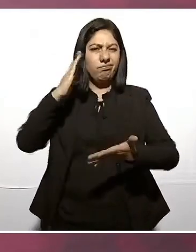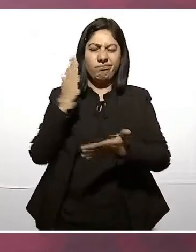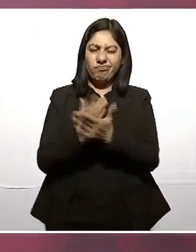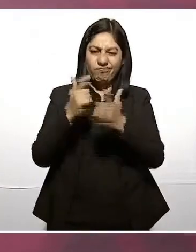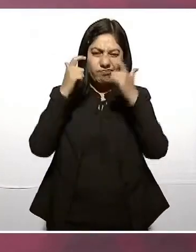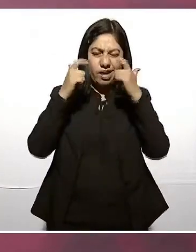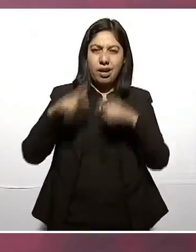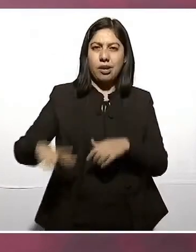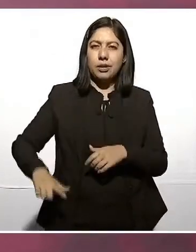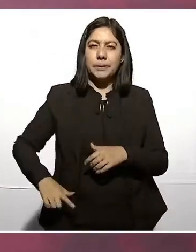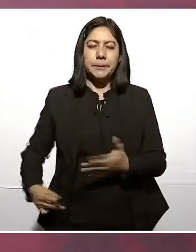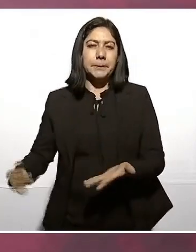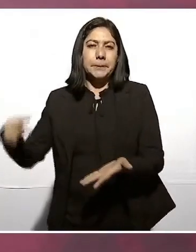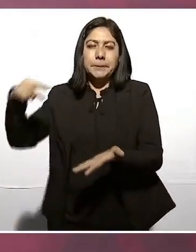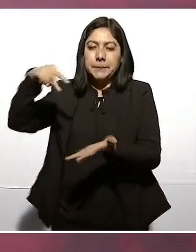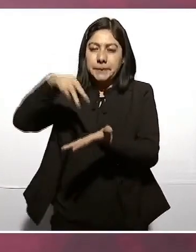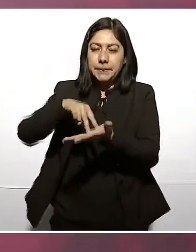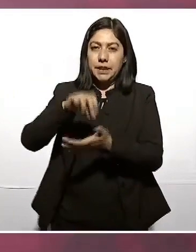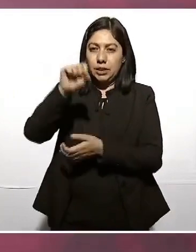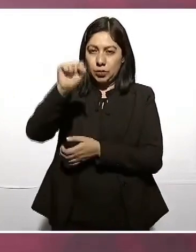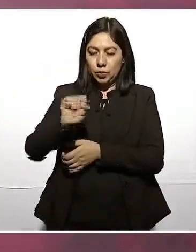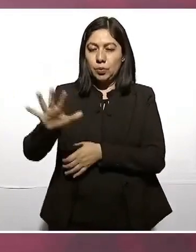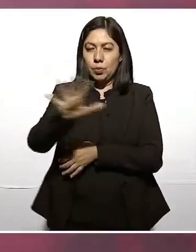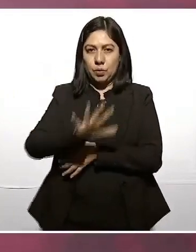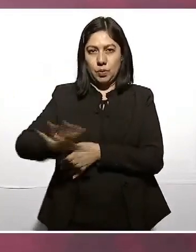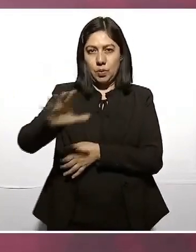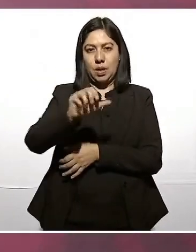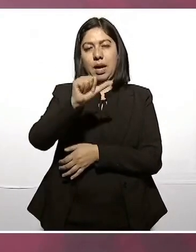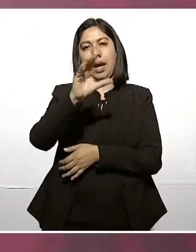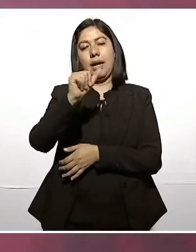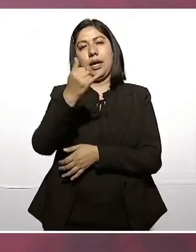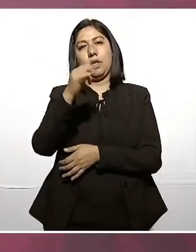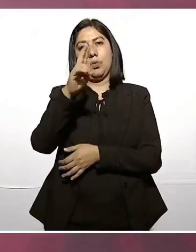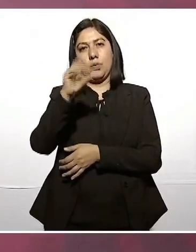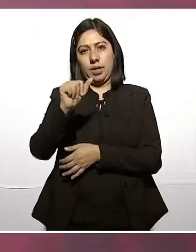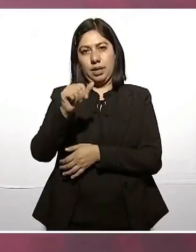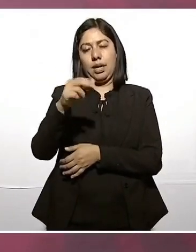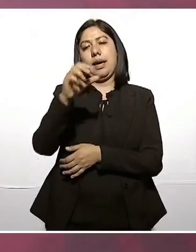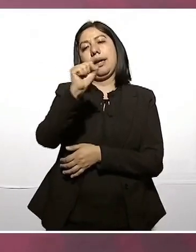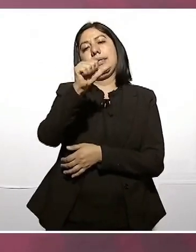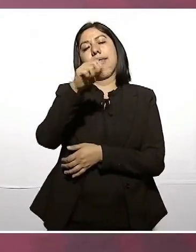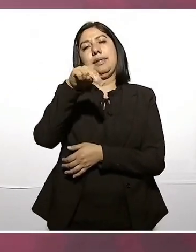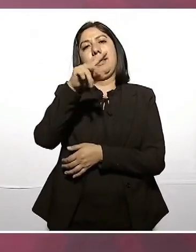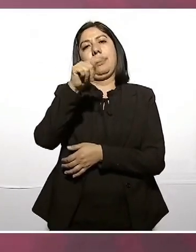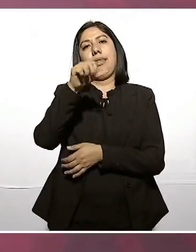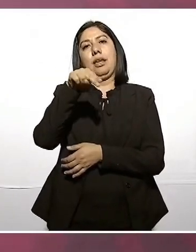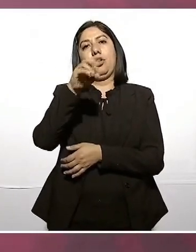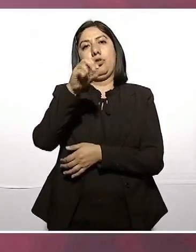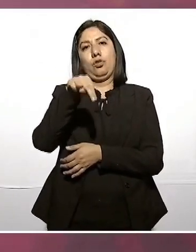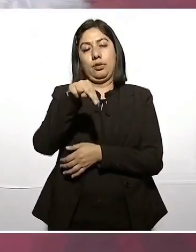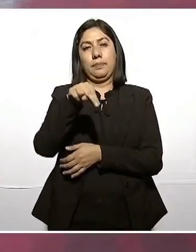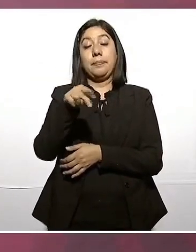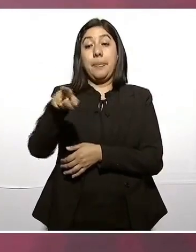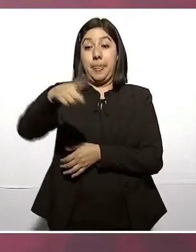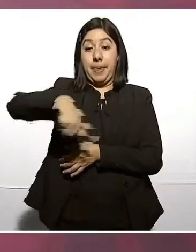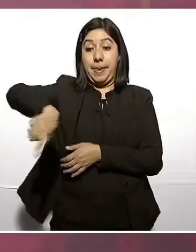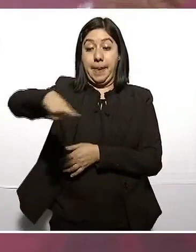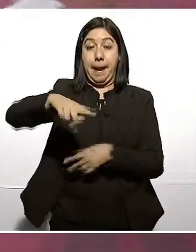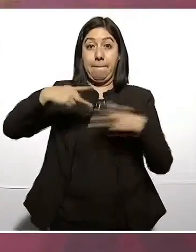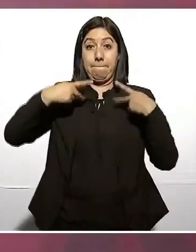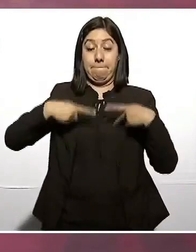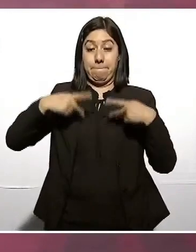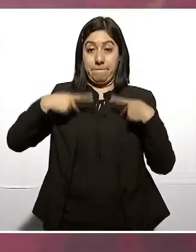el sur, en Acayuca, Santanón, y todos ellos